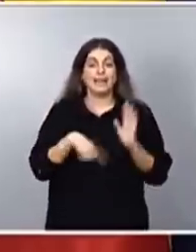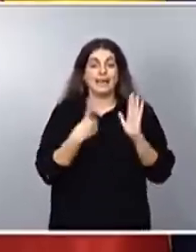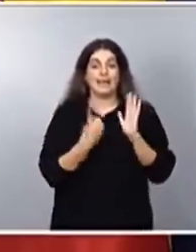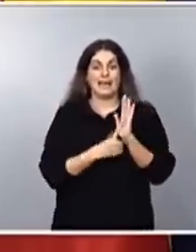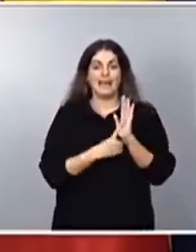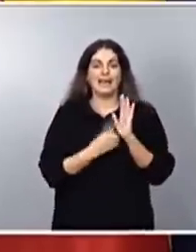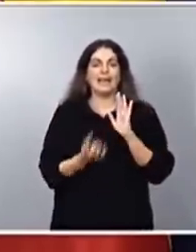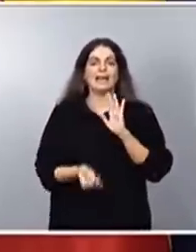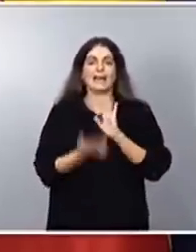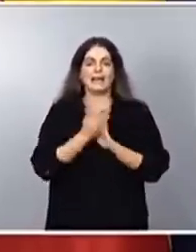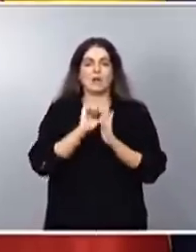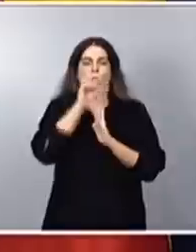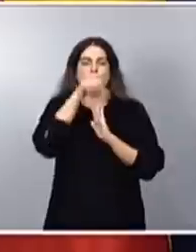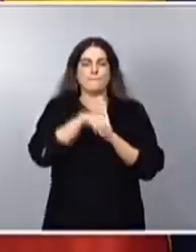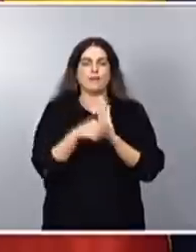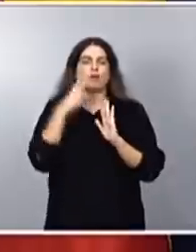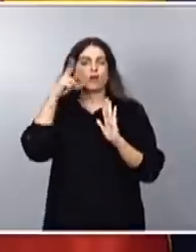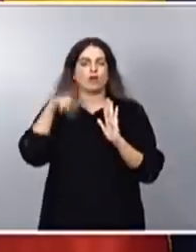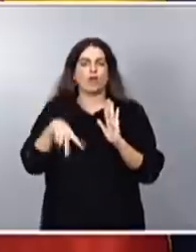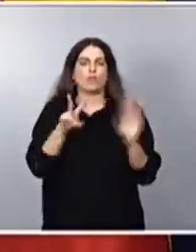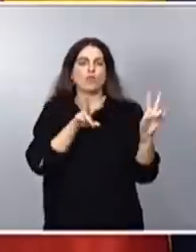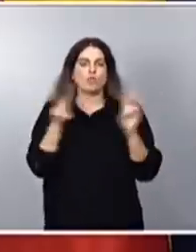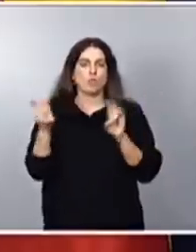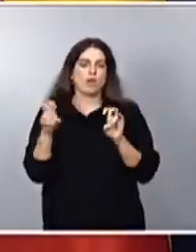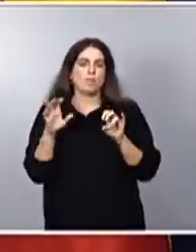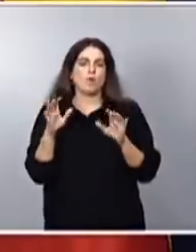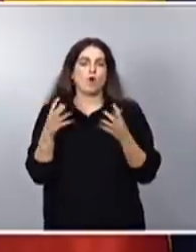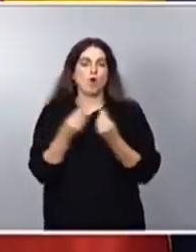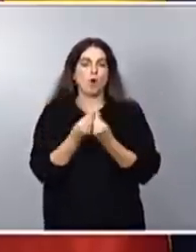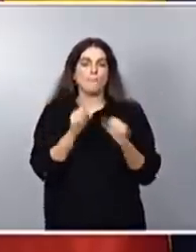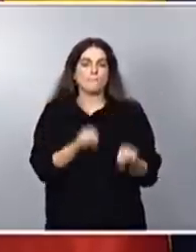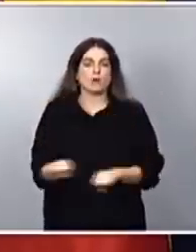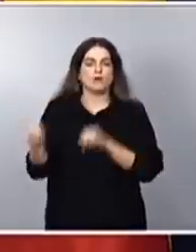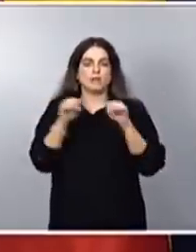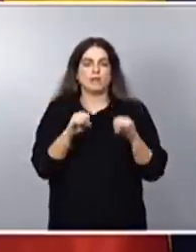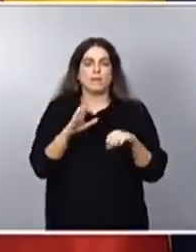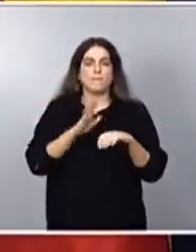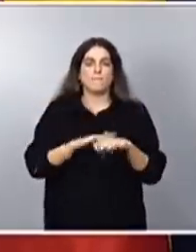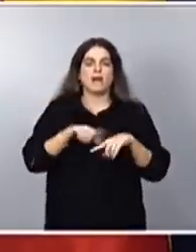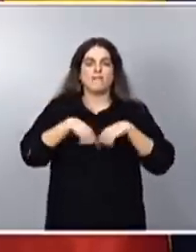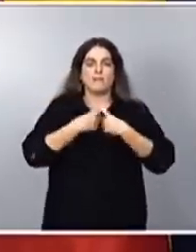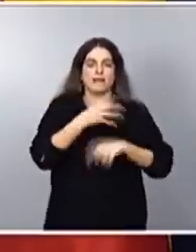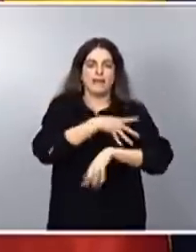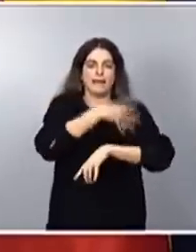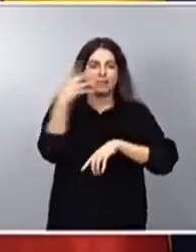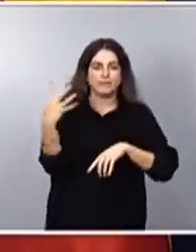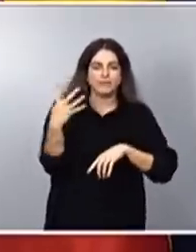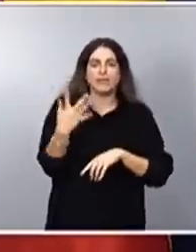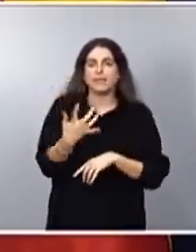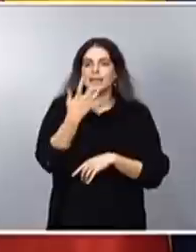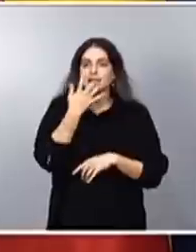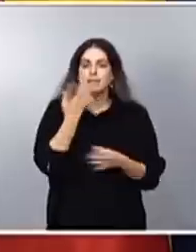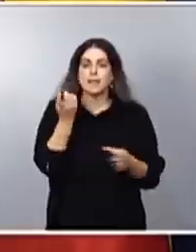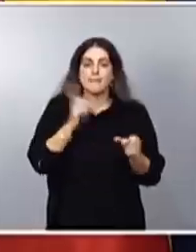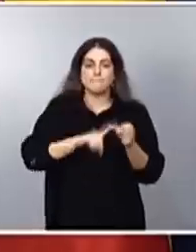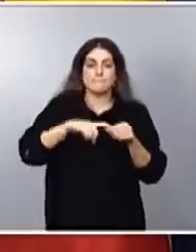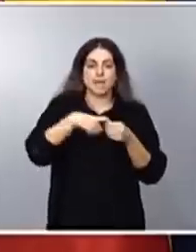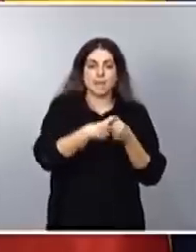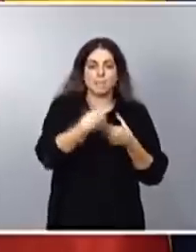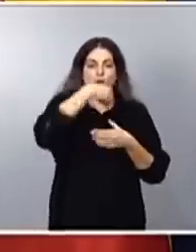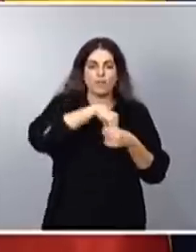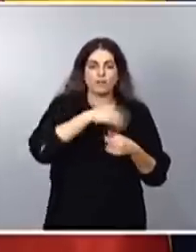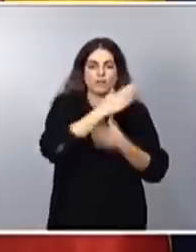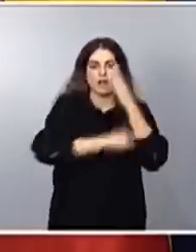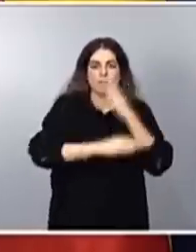de reconocimiento y protección para las familias LGTBI, para las familias que tengan algún miembro con discapacidad, para las familias